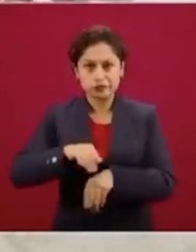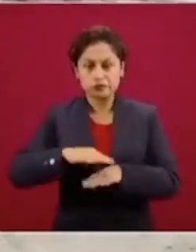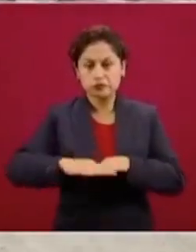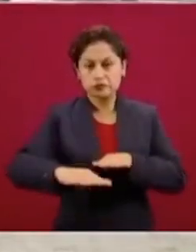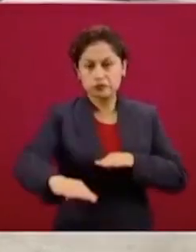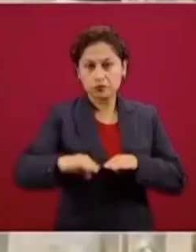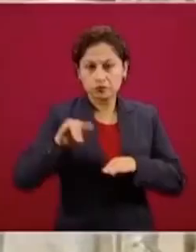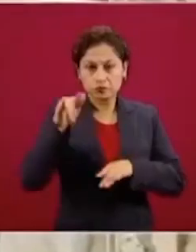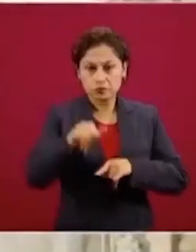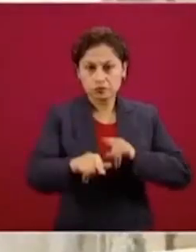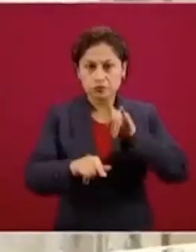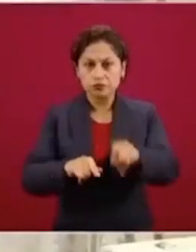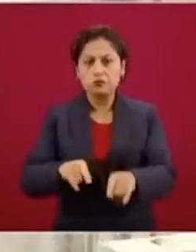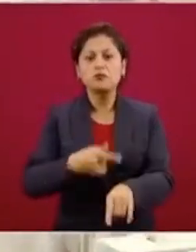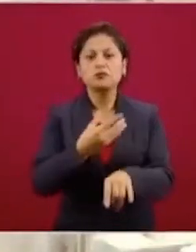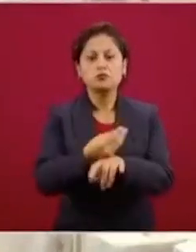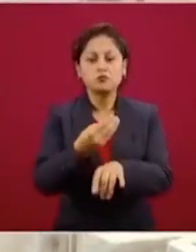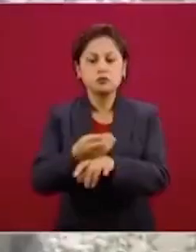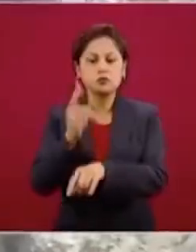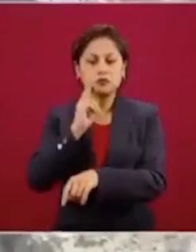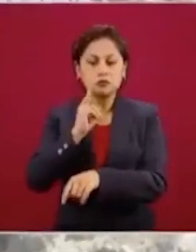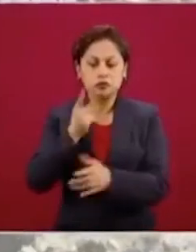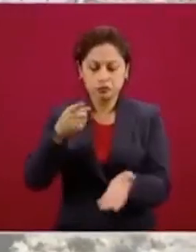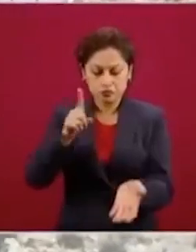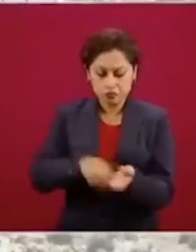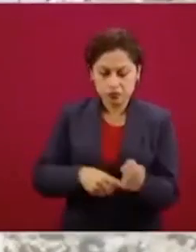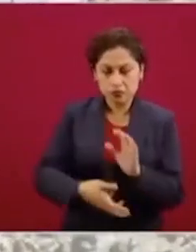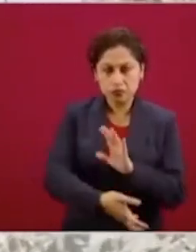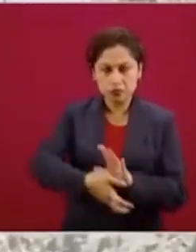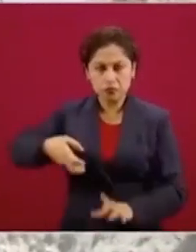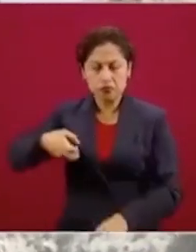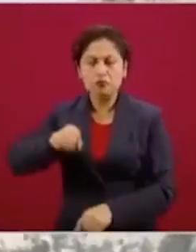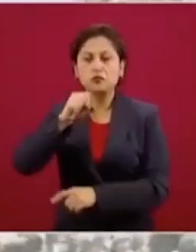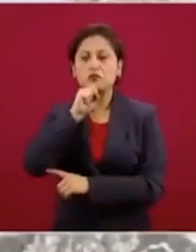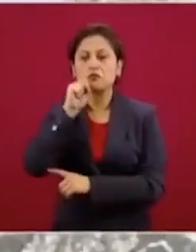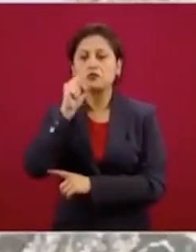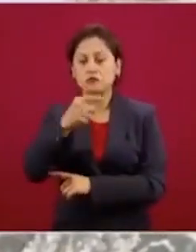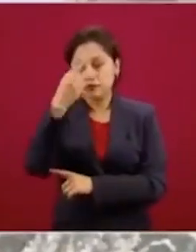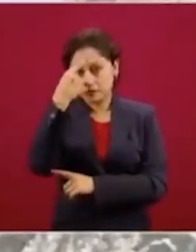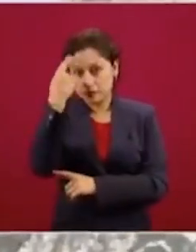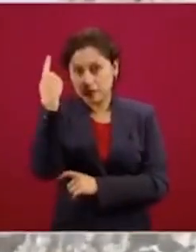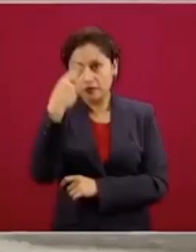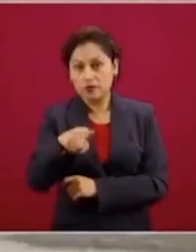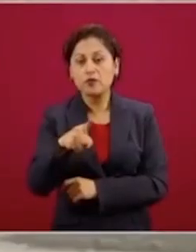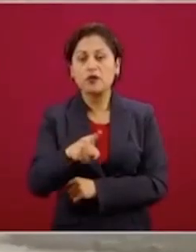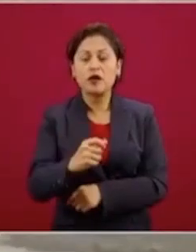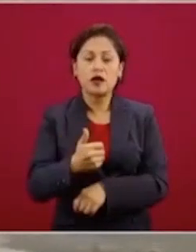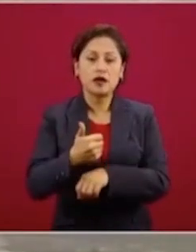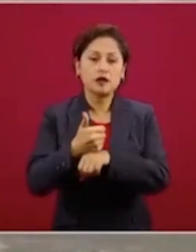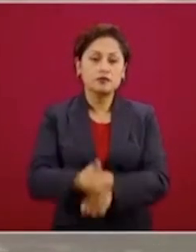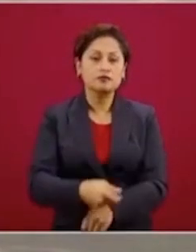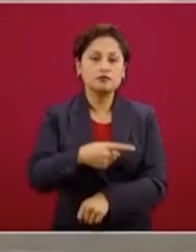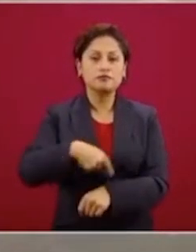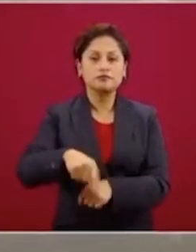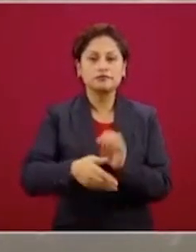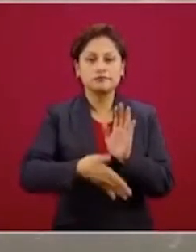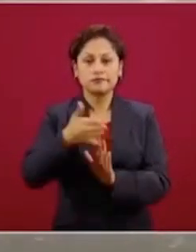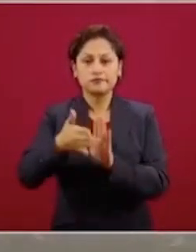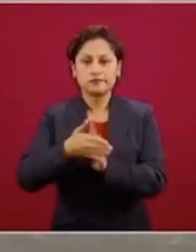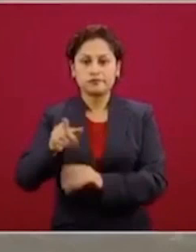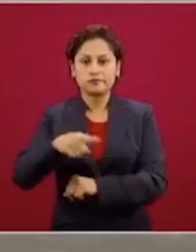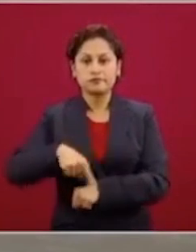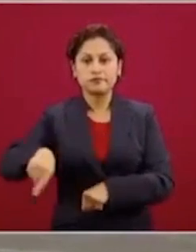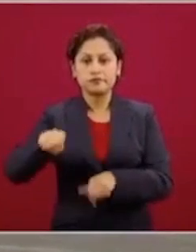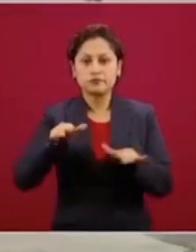compactación y degrado de humedad, relleno y excavación de terraplén para la losa de cimentación en el hangar del Escuadrón